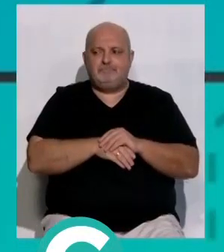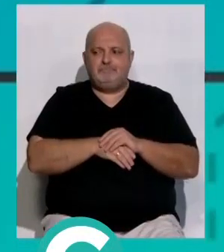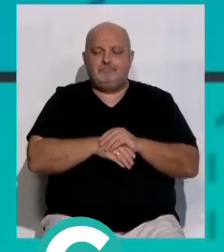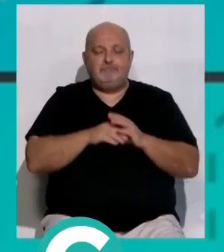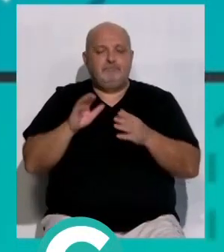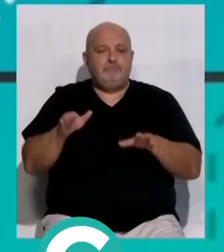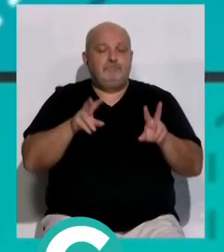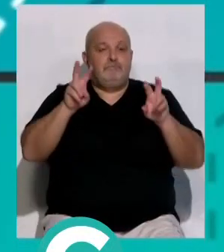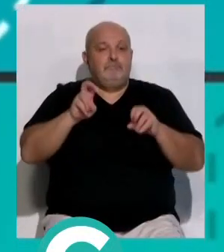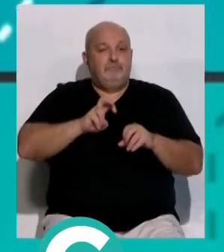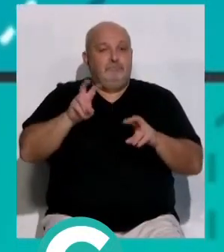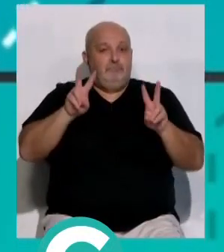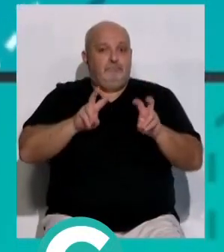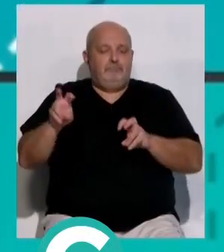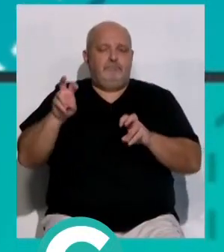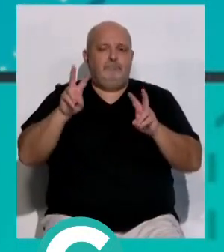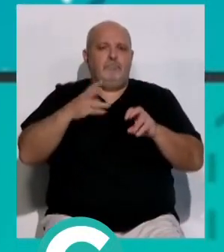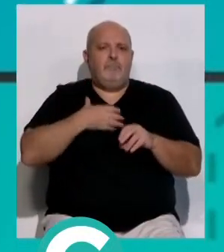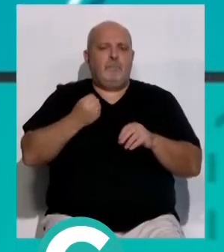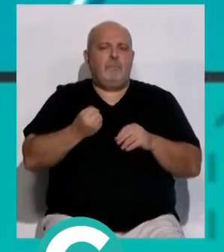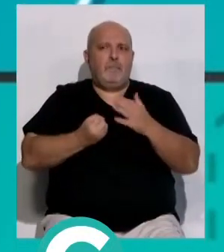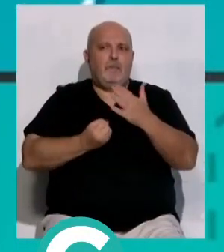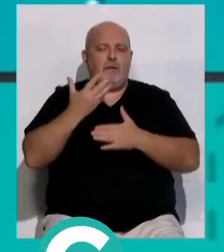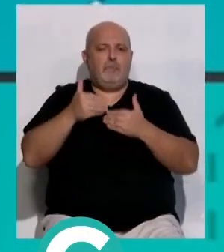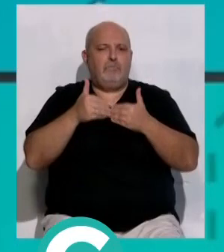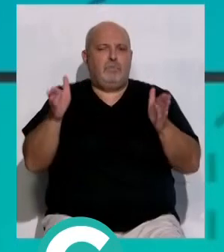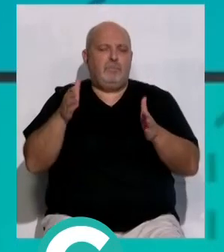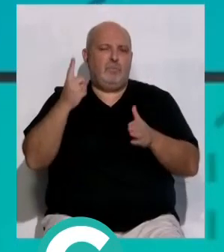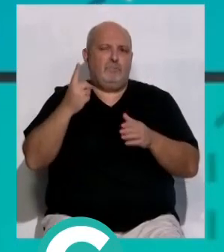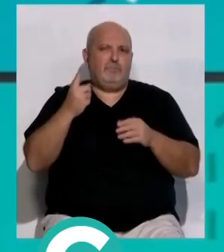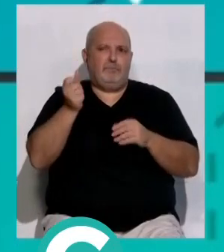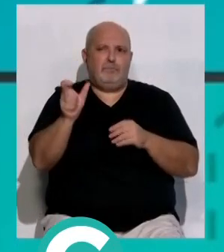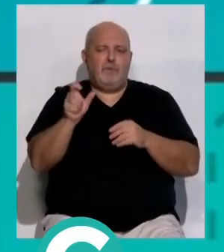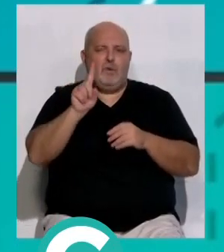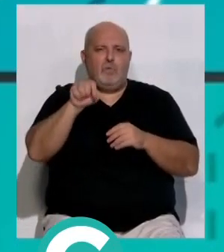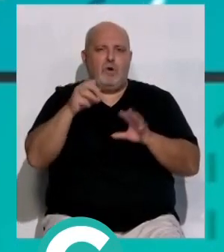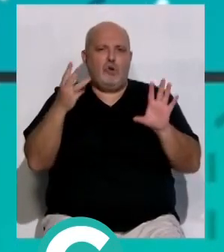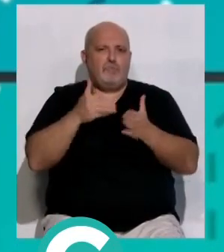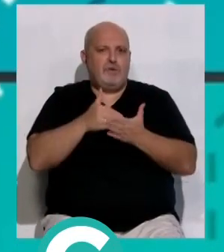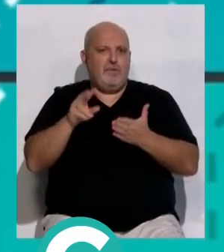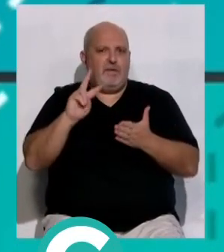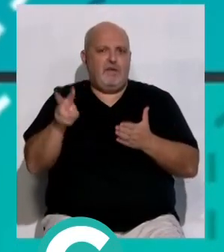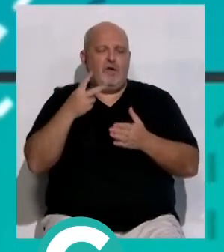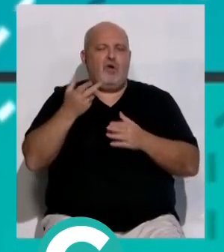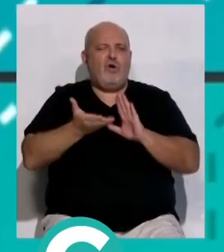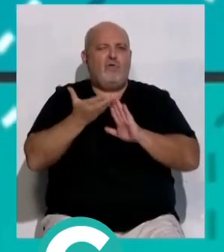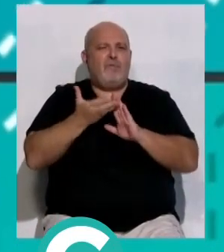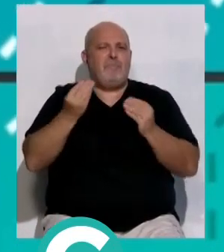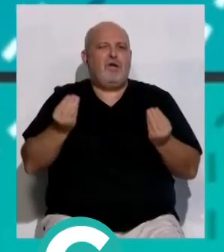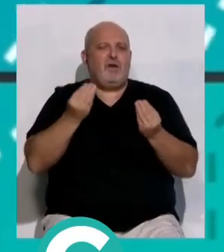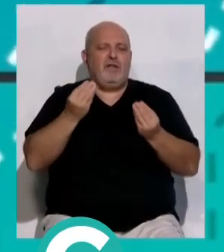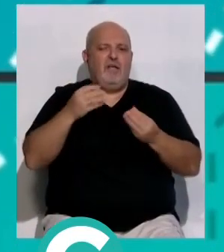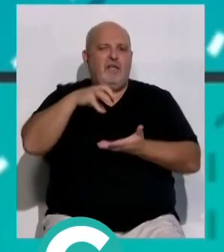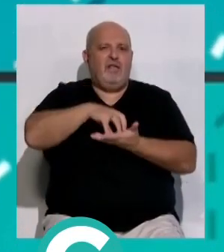Y les contamos también de otros asuntos. En Clave Municipal ha salido a licitación por un importe de 1,8 millones de euros las obras de mejora